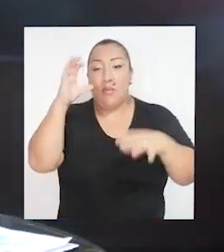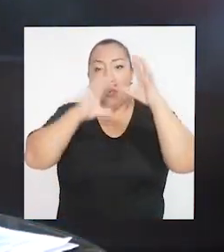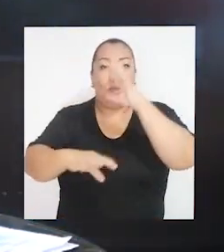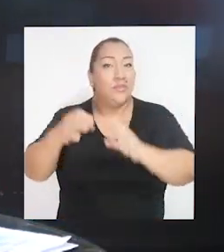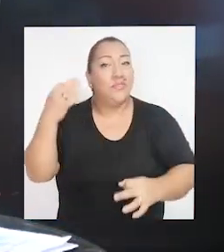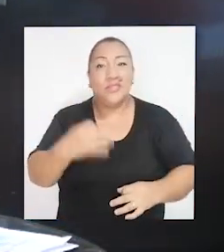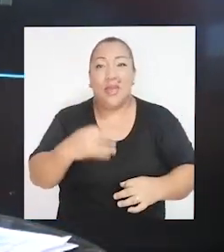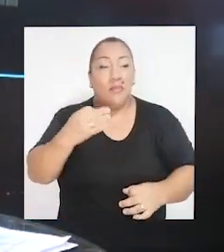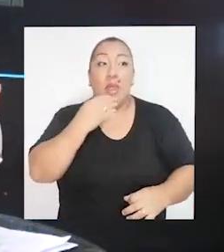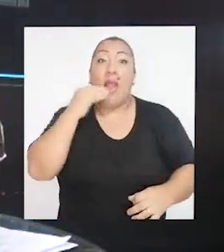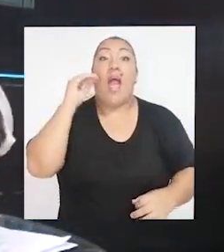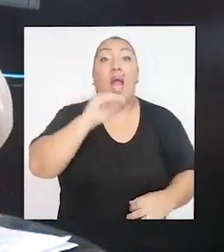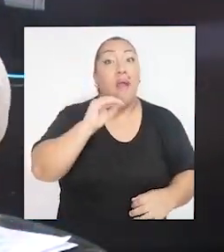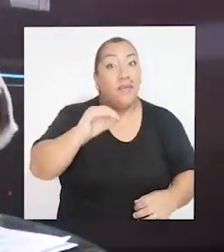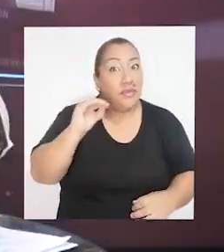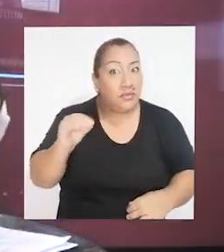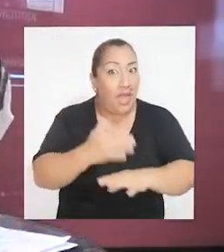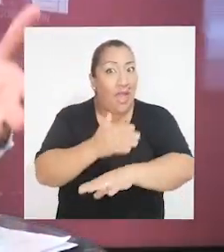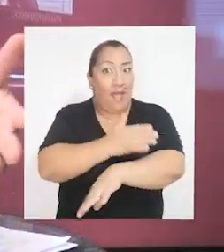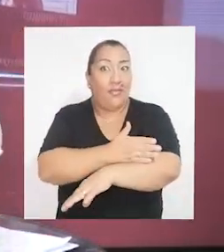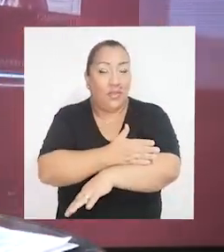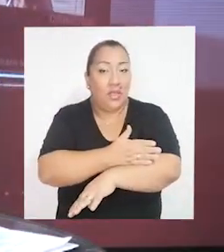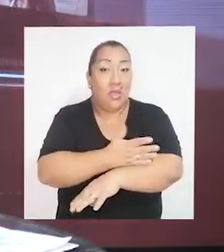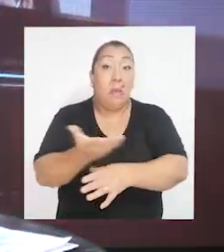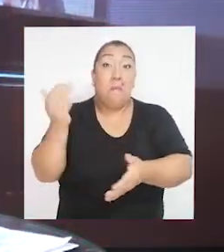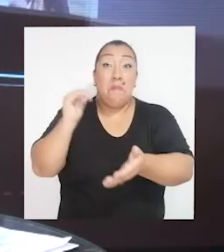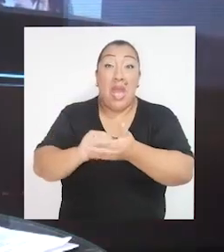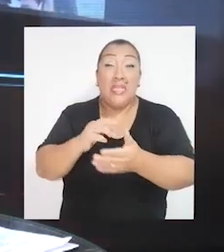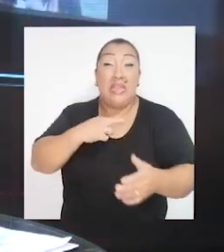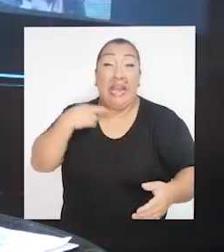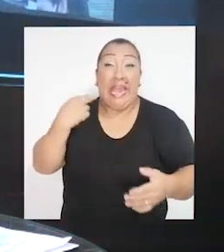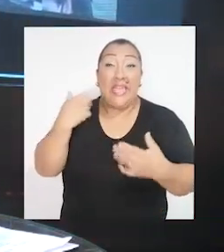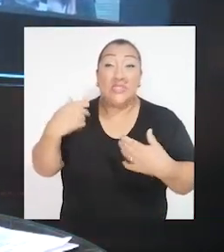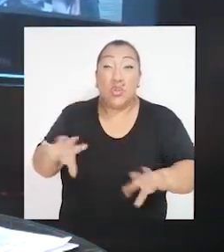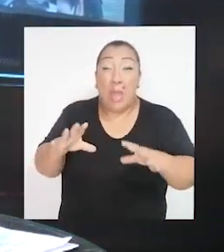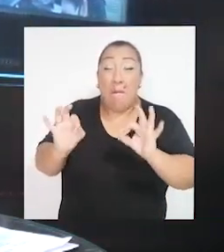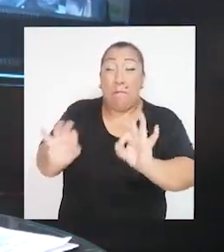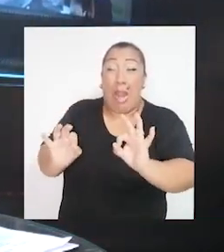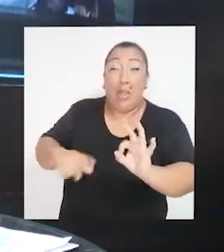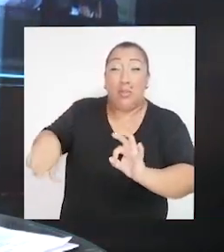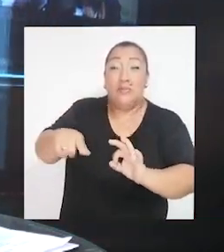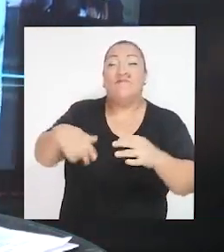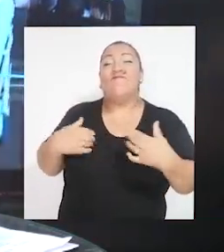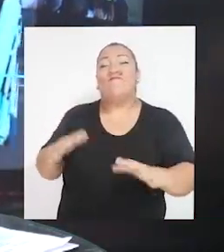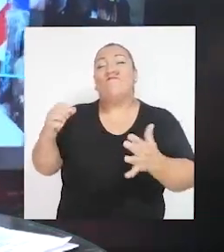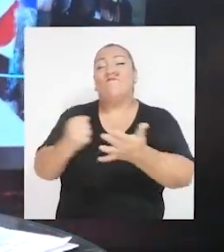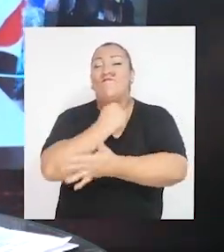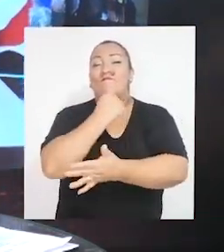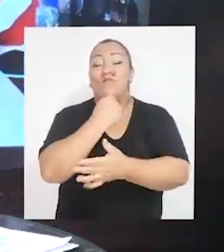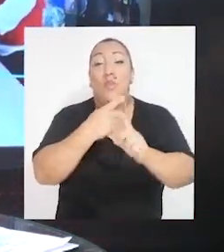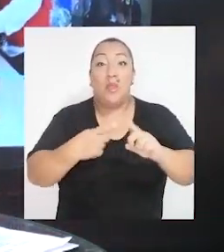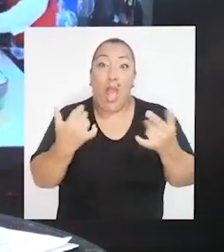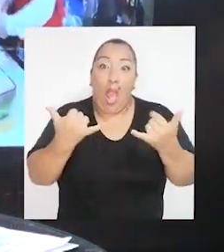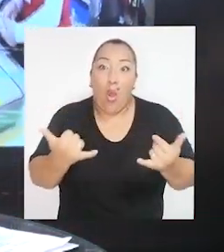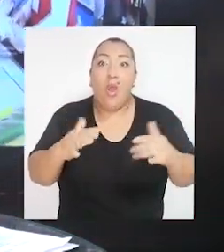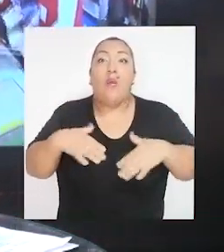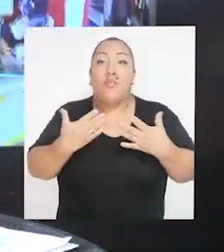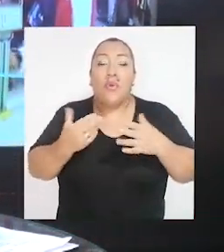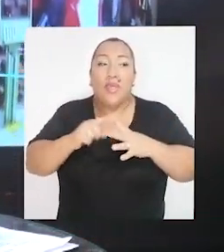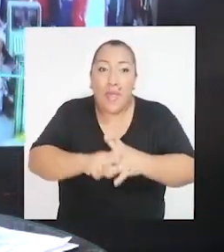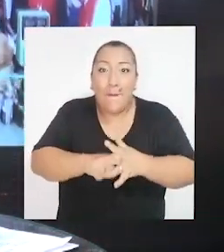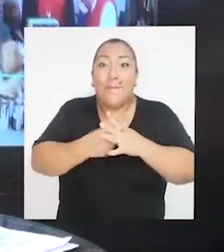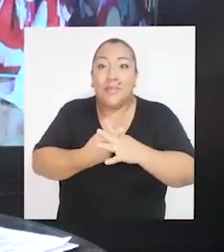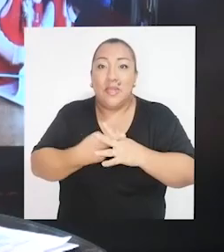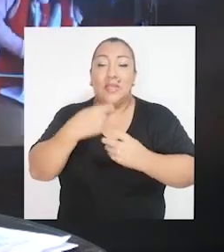ha buscado siempre, primero, advertir, alertar. No obstante, el riesgo ya se materializó y seguramente nos va a tocar también ahora